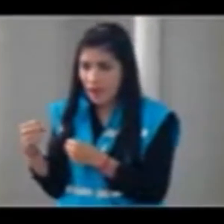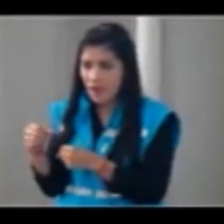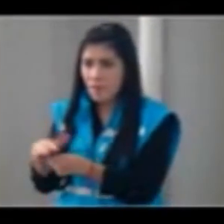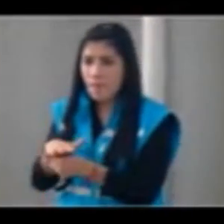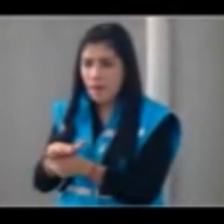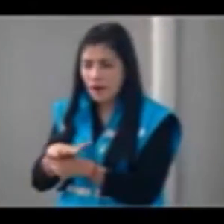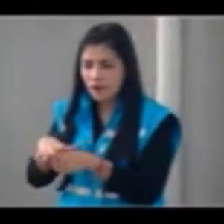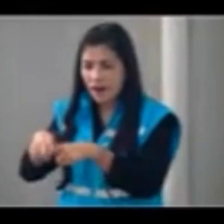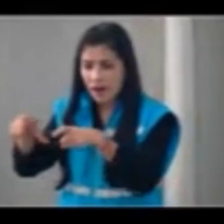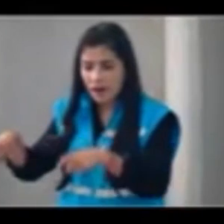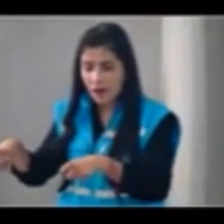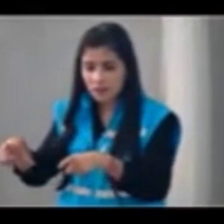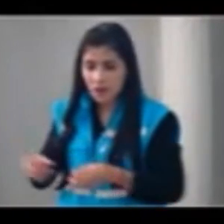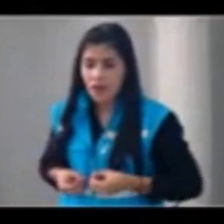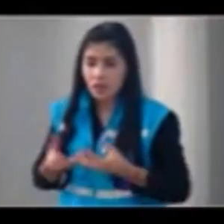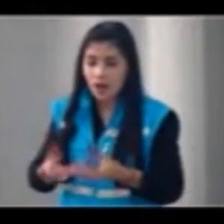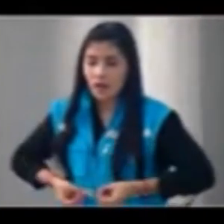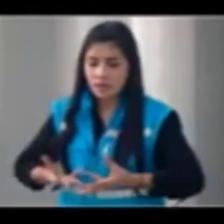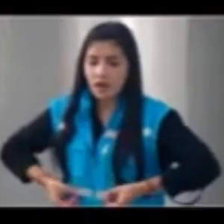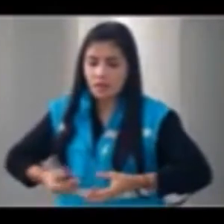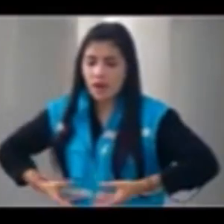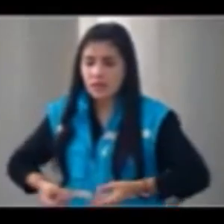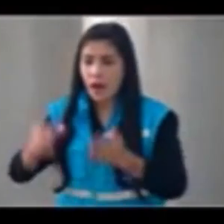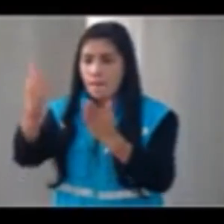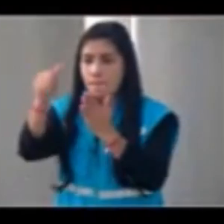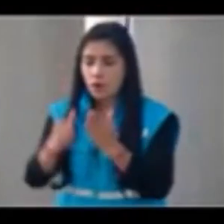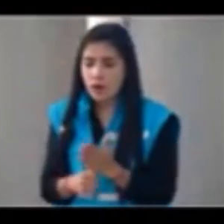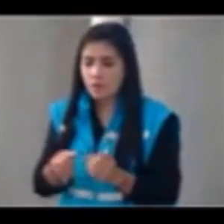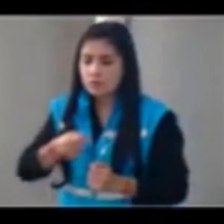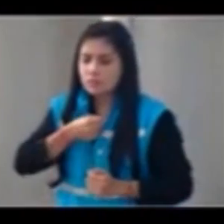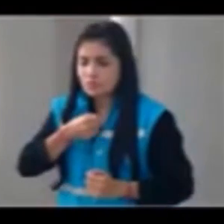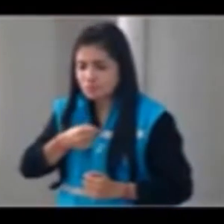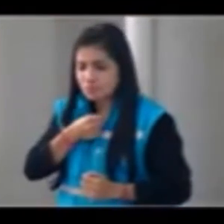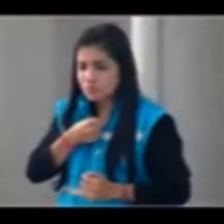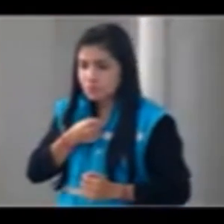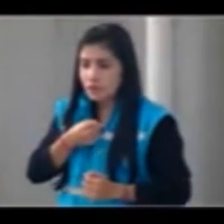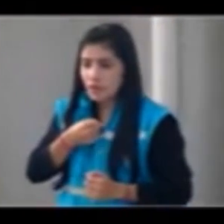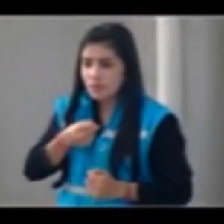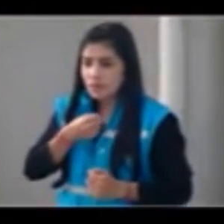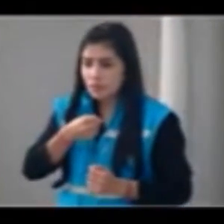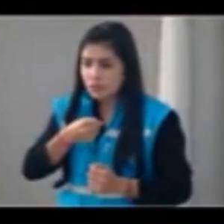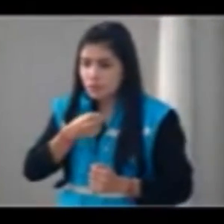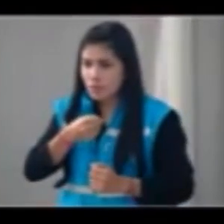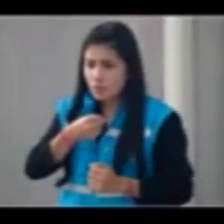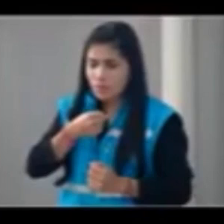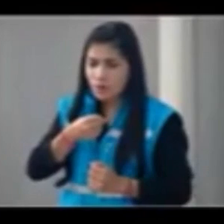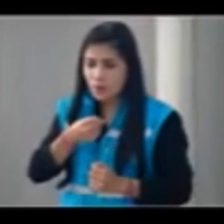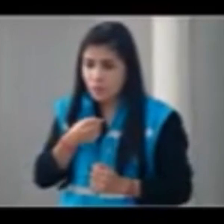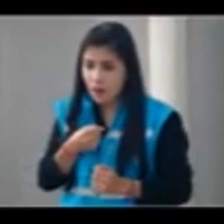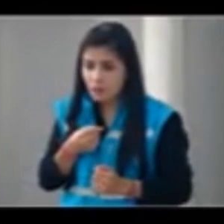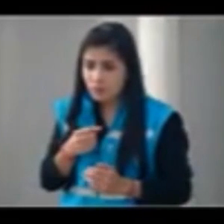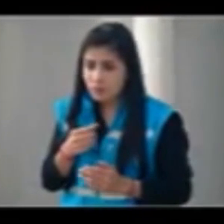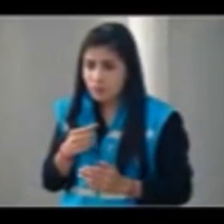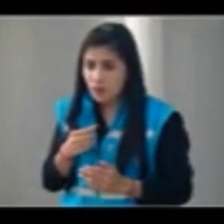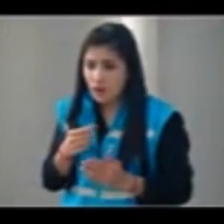y estamos dándole programas al amigo del alcalde para que en su primer programa por ejemplo se dedique a darle palo al presidente Duque o al alcaldesa